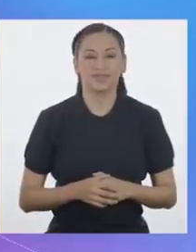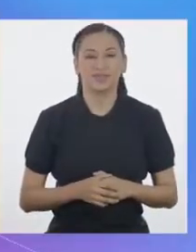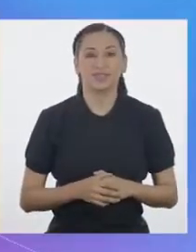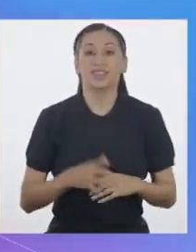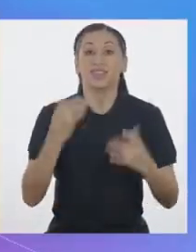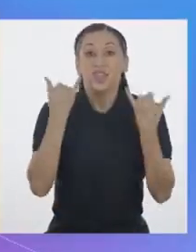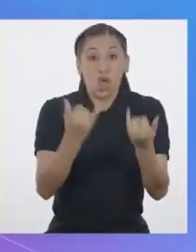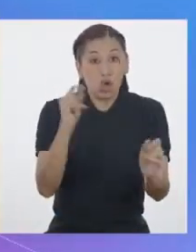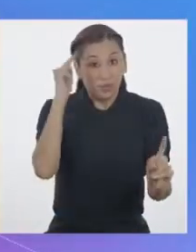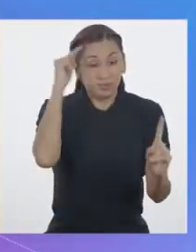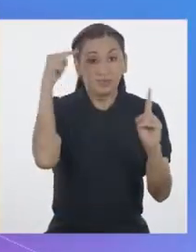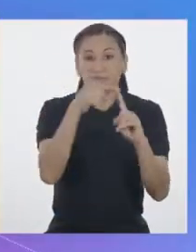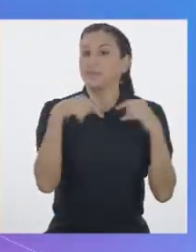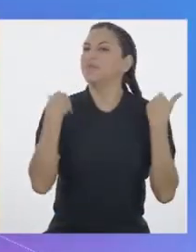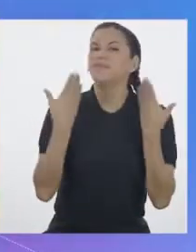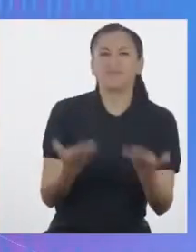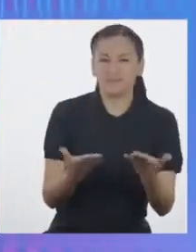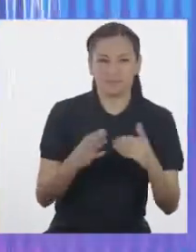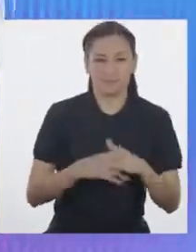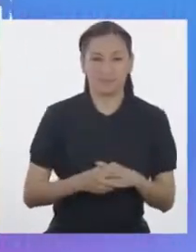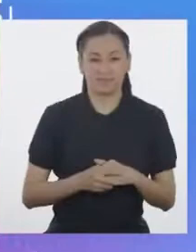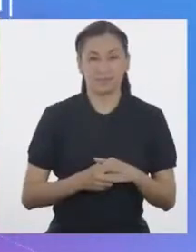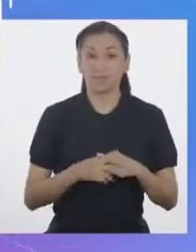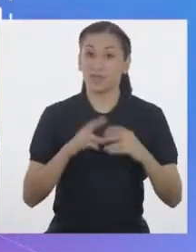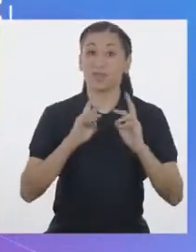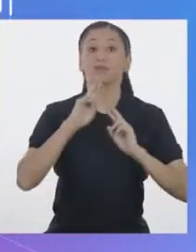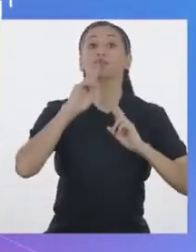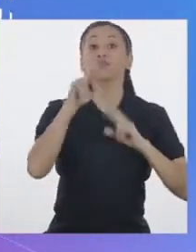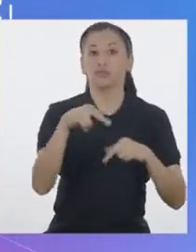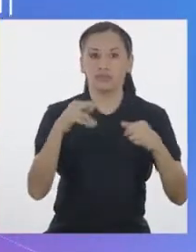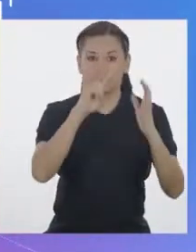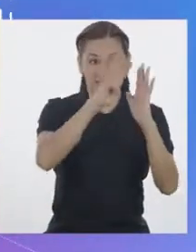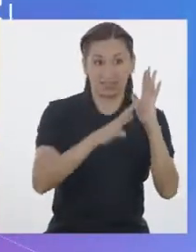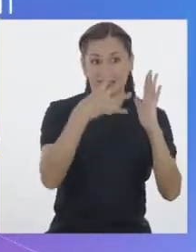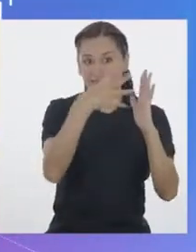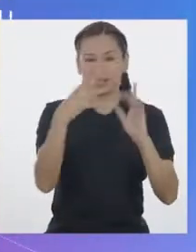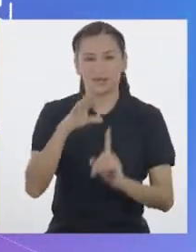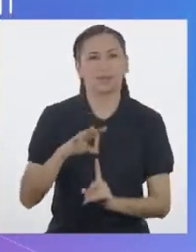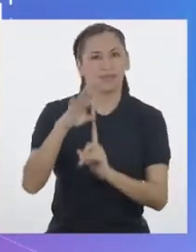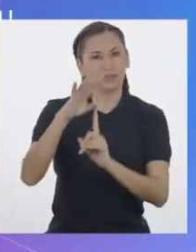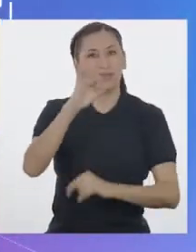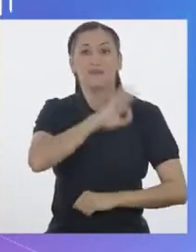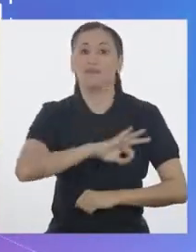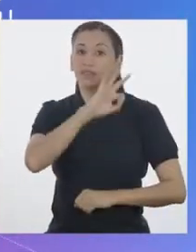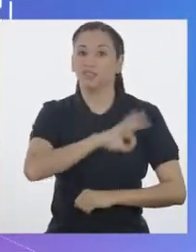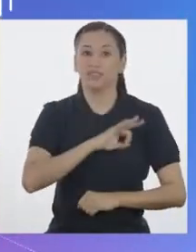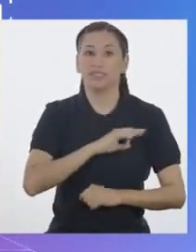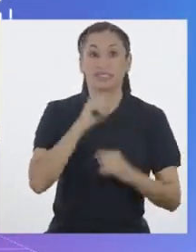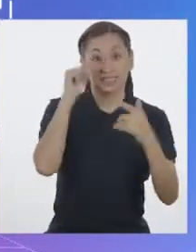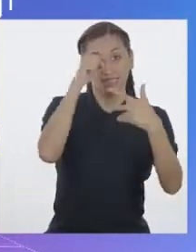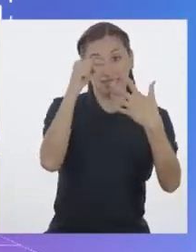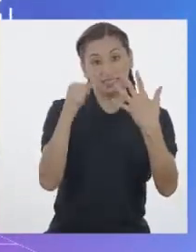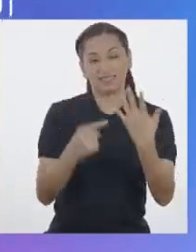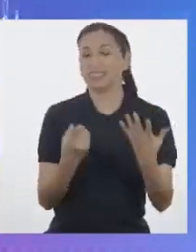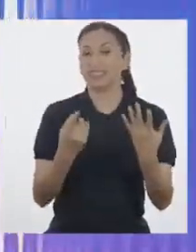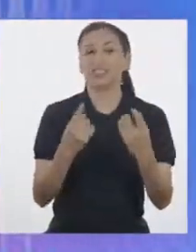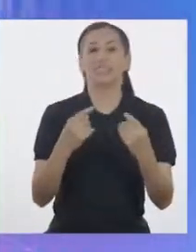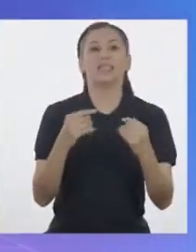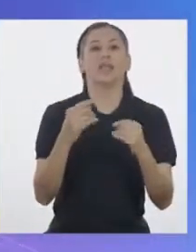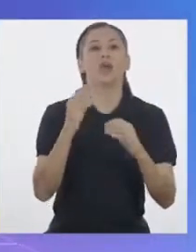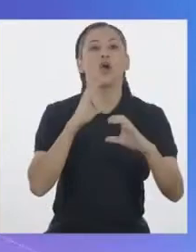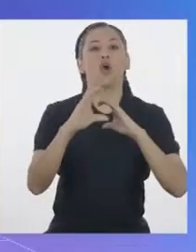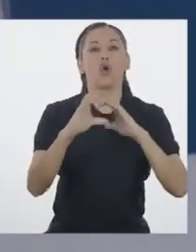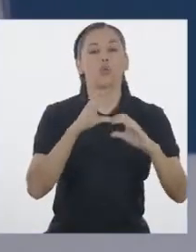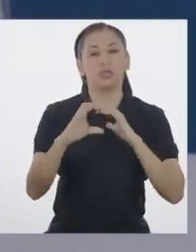Nuestro propósito de hoy es Completar una tabla con los principales beneficios de estos medios de